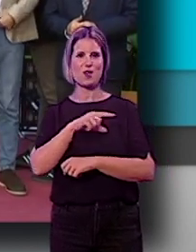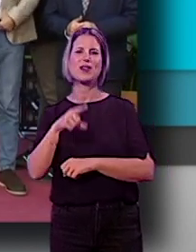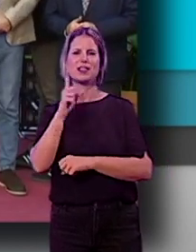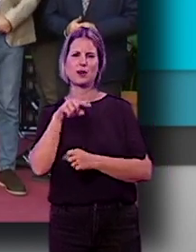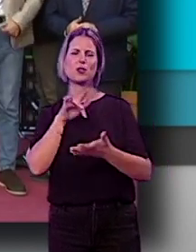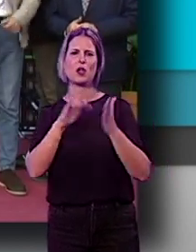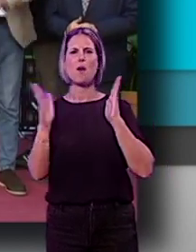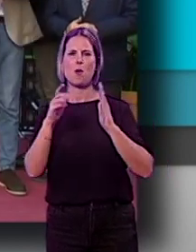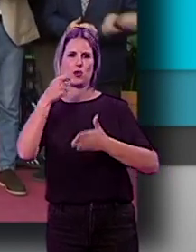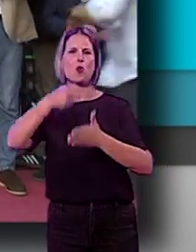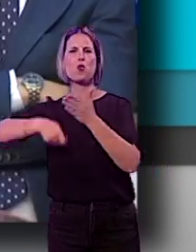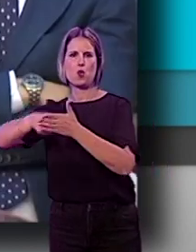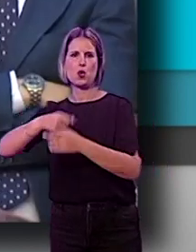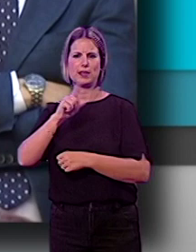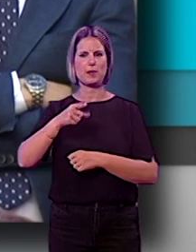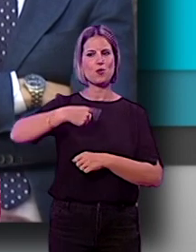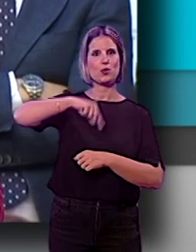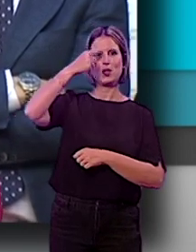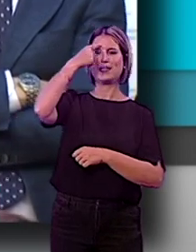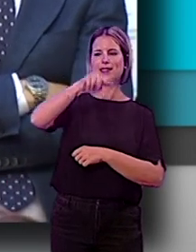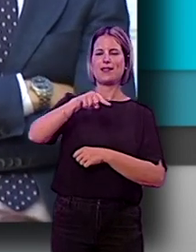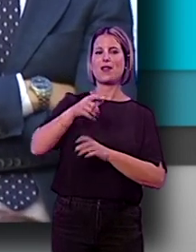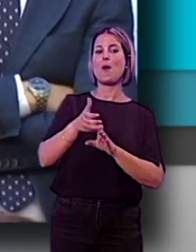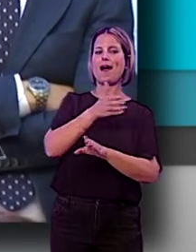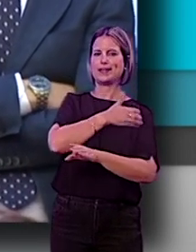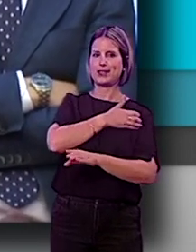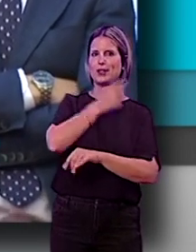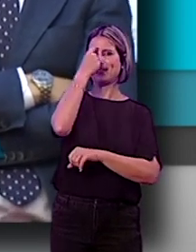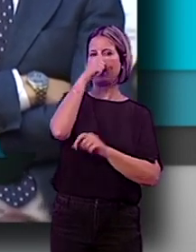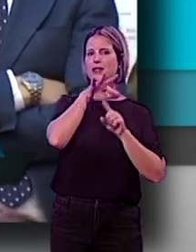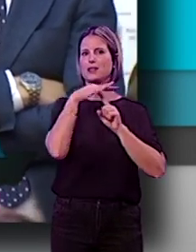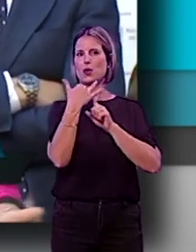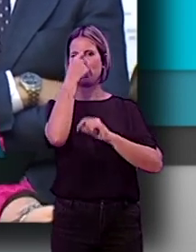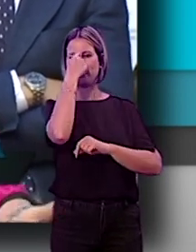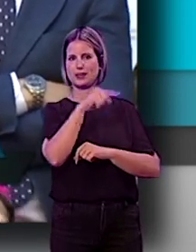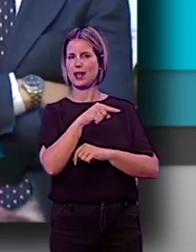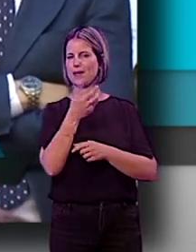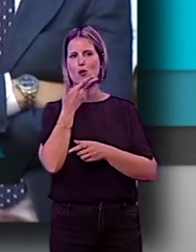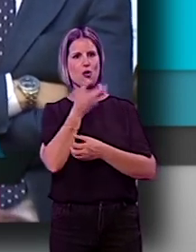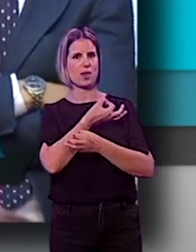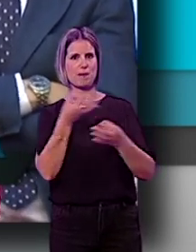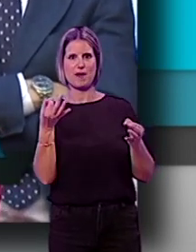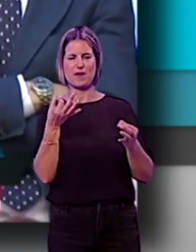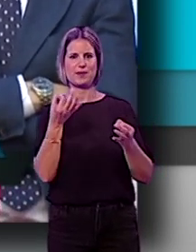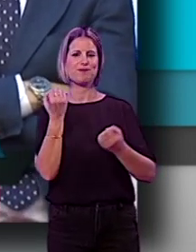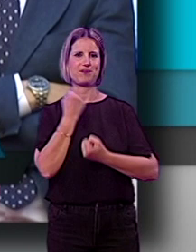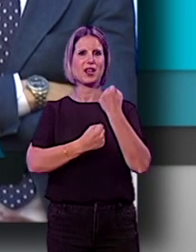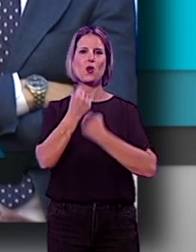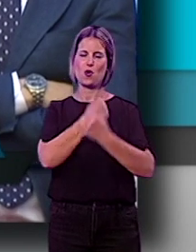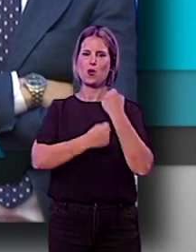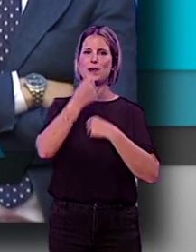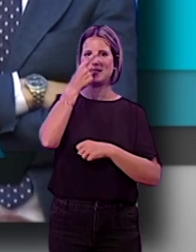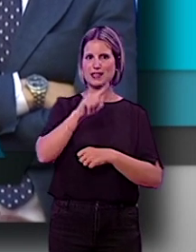momentos duros. Sabía, sabíamos dónde veníamos, conocíamos la situación económica del